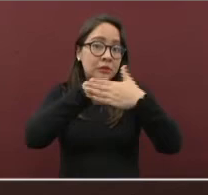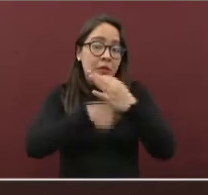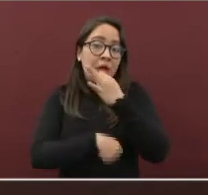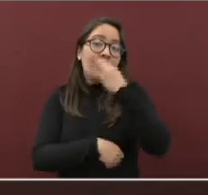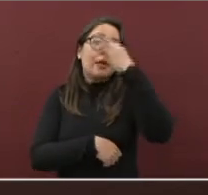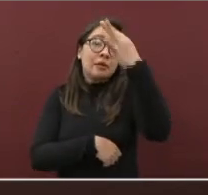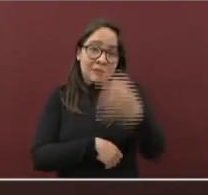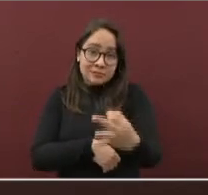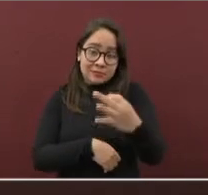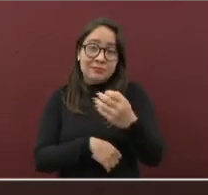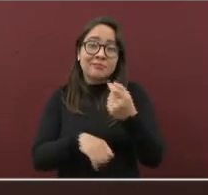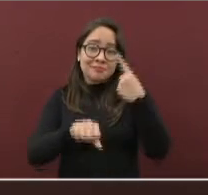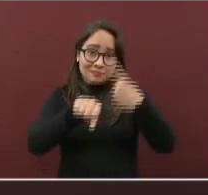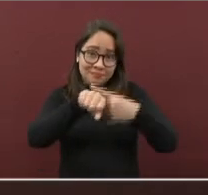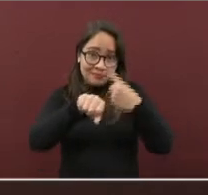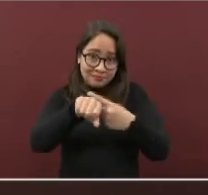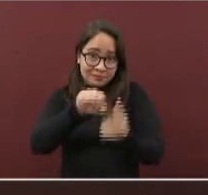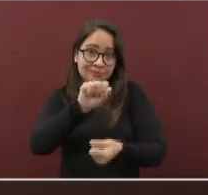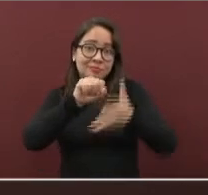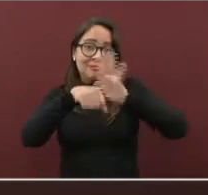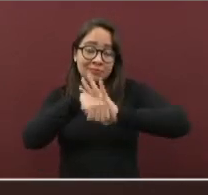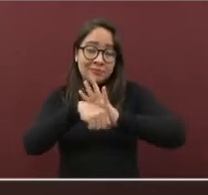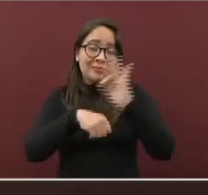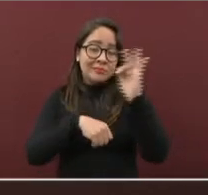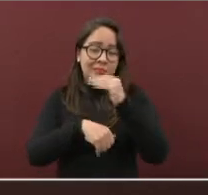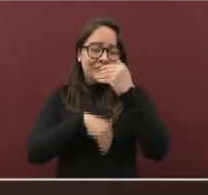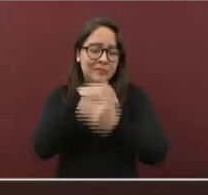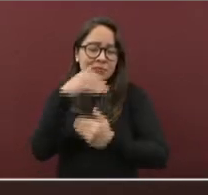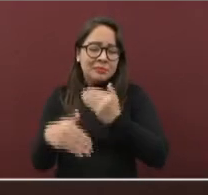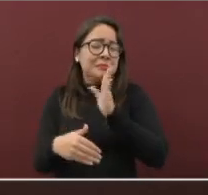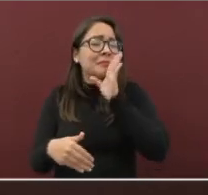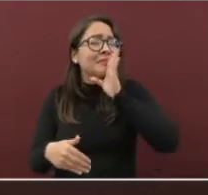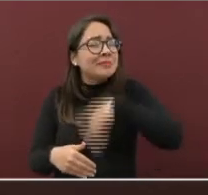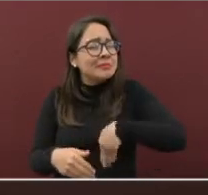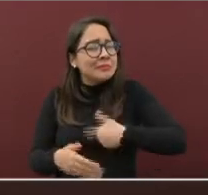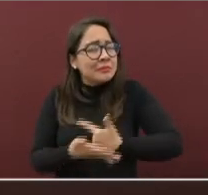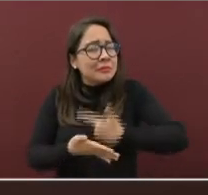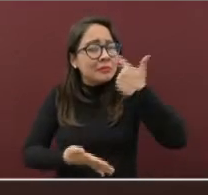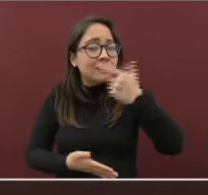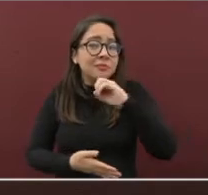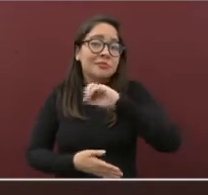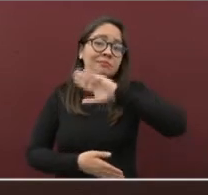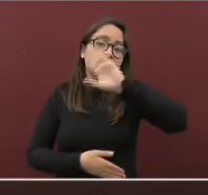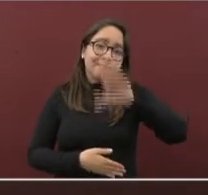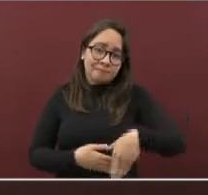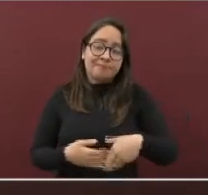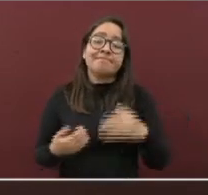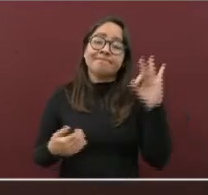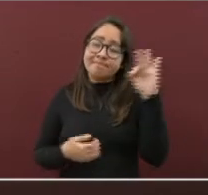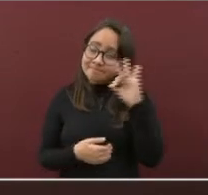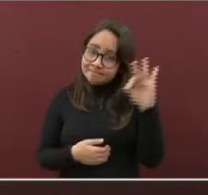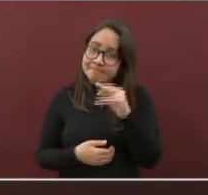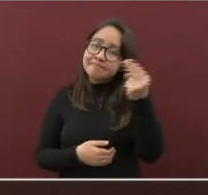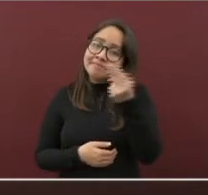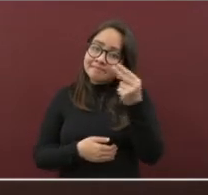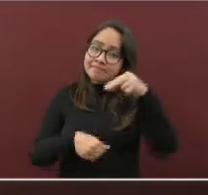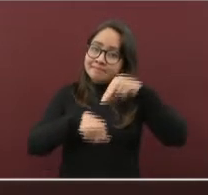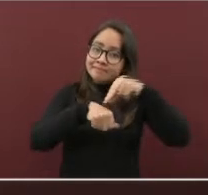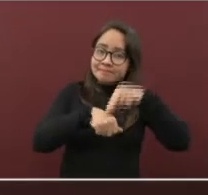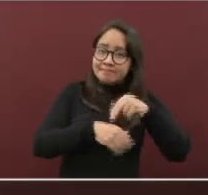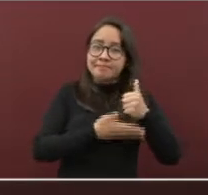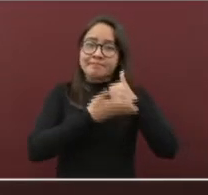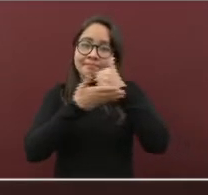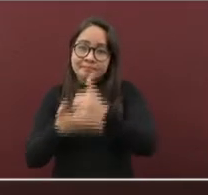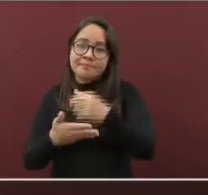enfermedad por SARS-CoV-2 se puede complicar o incluso tener un desenlace fatal si no se atienden a tiempo.